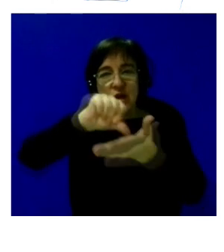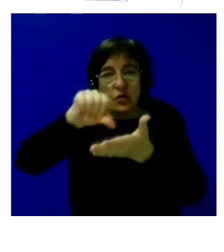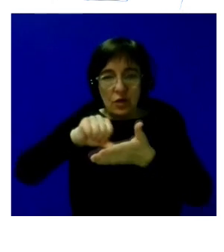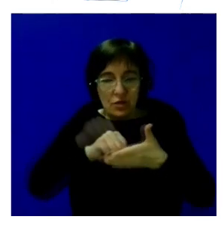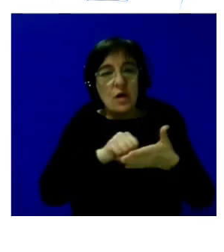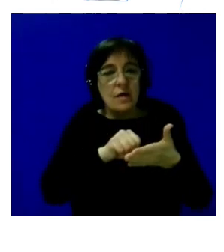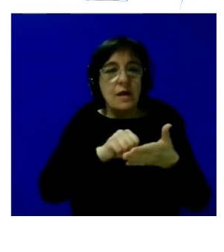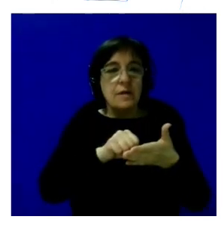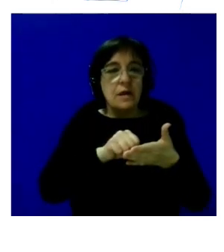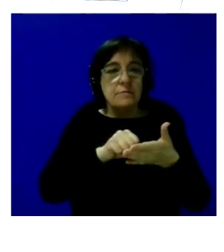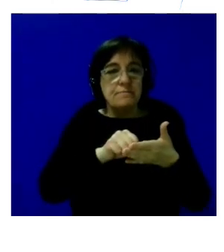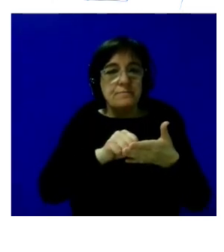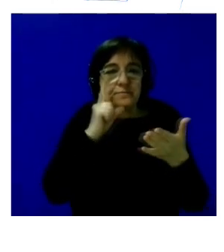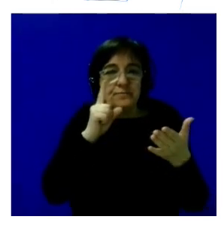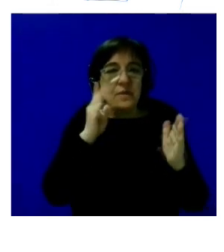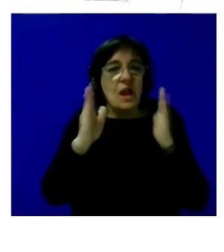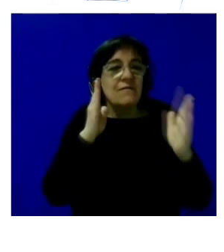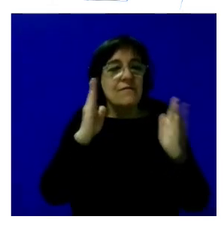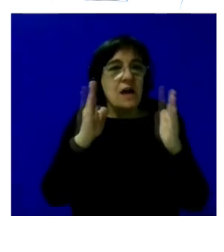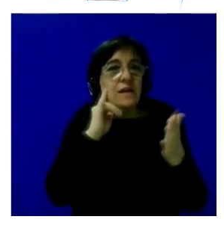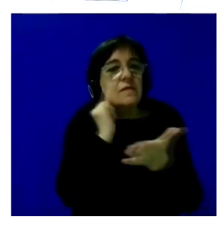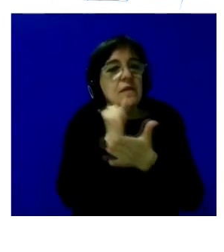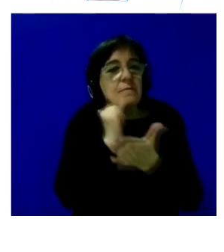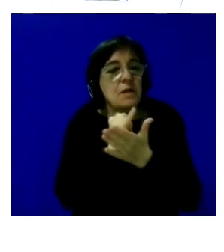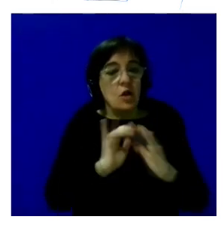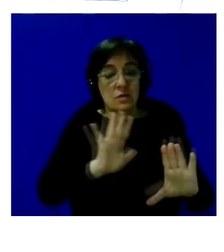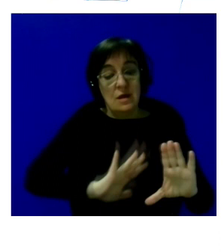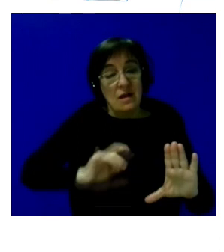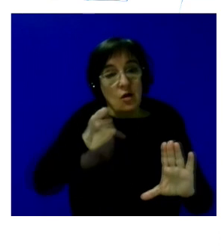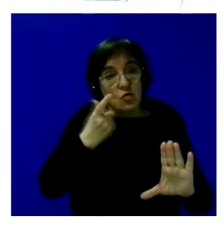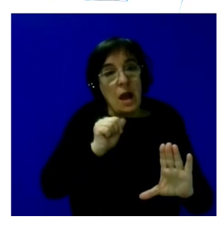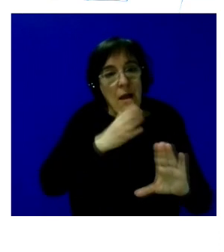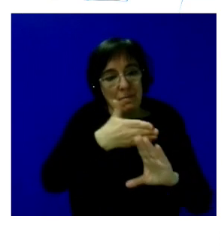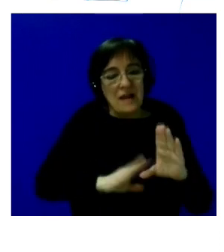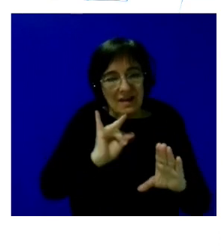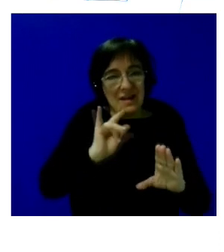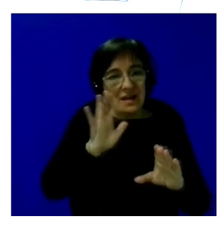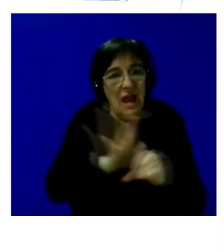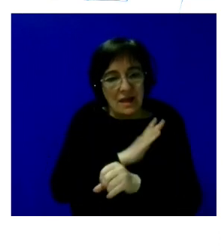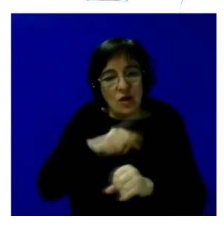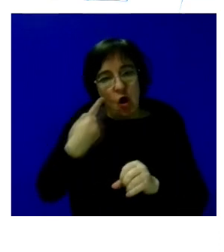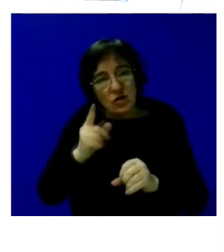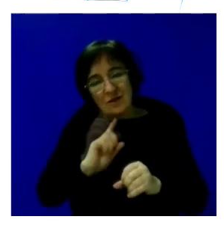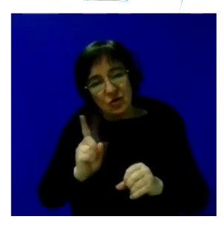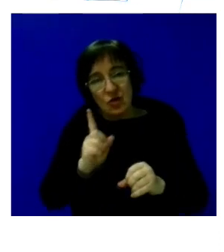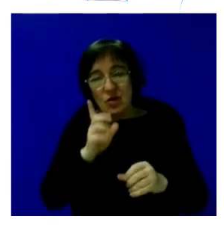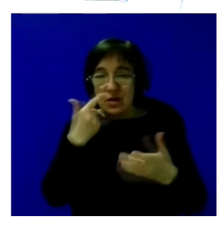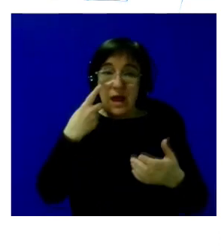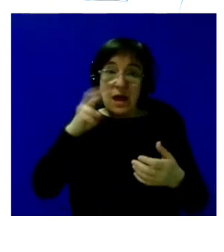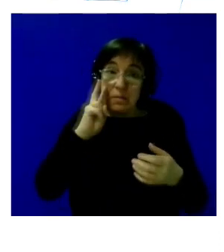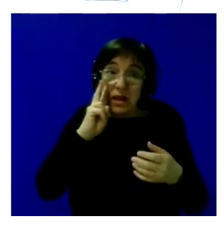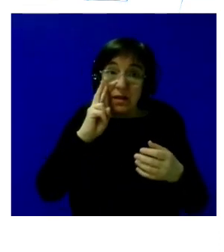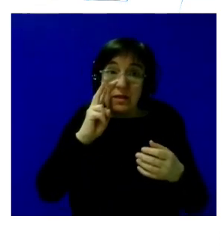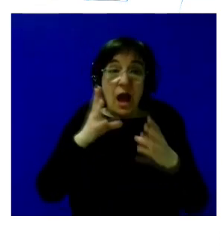llegado era una fase de pilotaje y el aprendizaje que se puede obtener de la experiencia andaluza